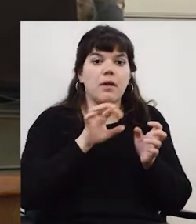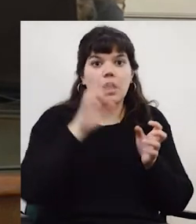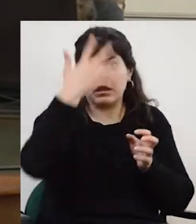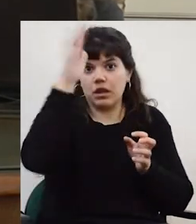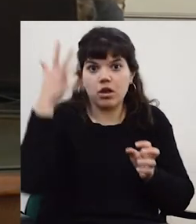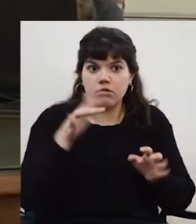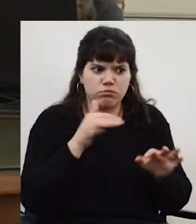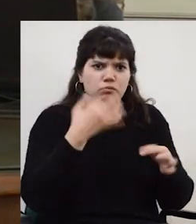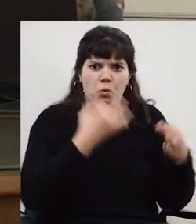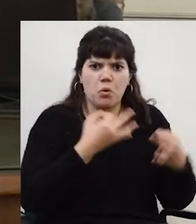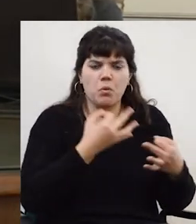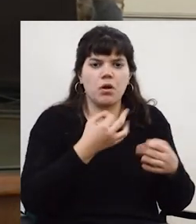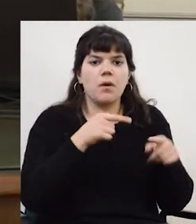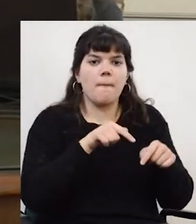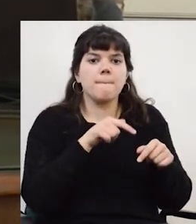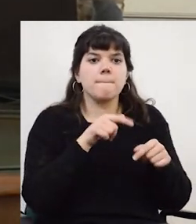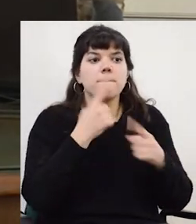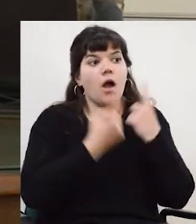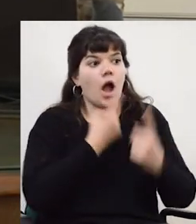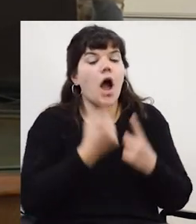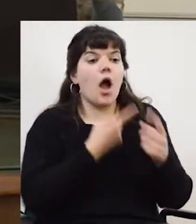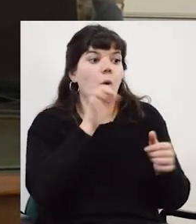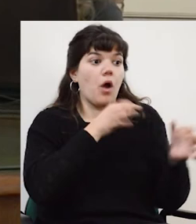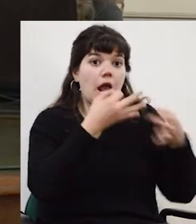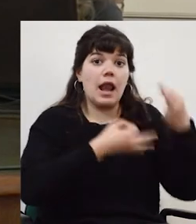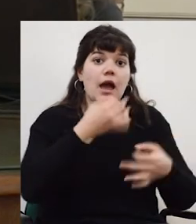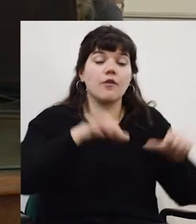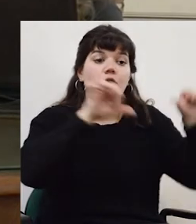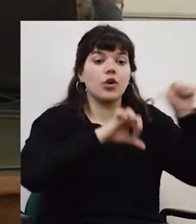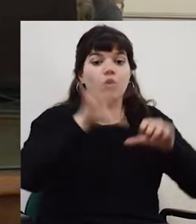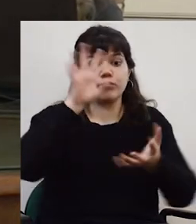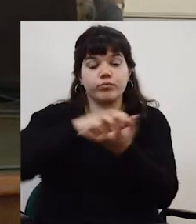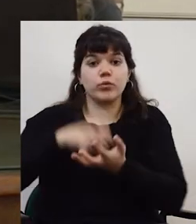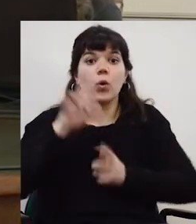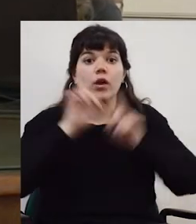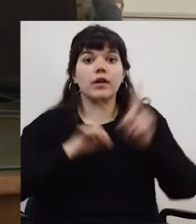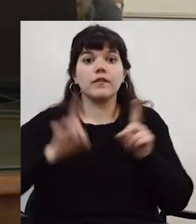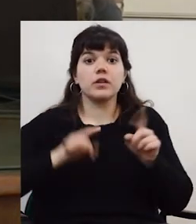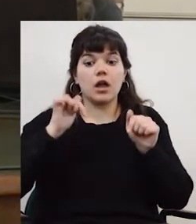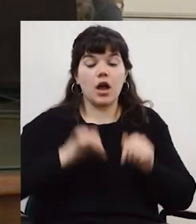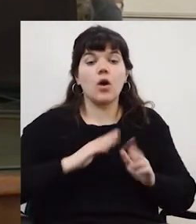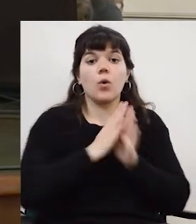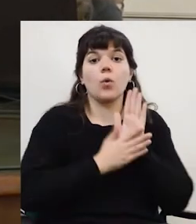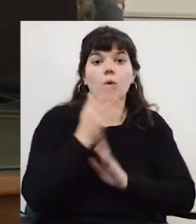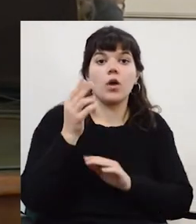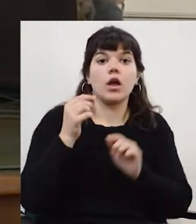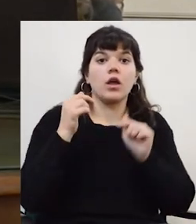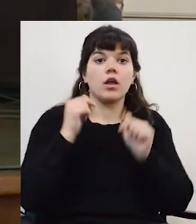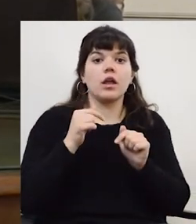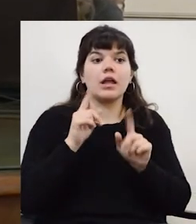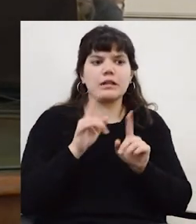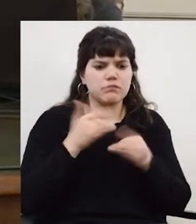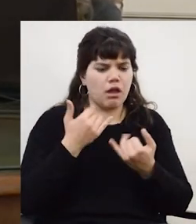y que incluso hay algunos de los laboratorios en los centros universitarios regionales que tienen equipamiento e